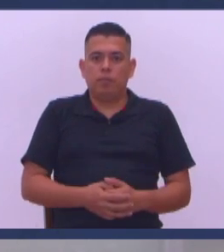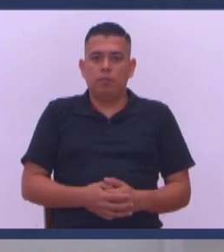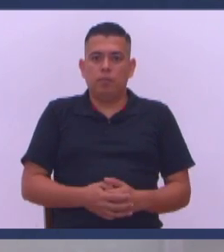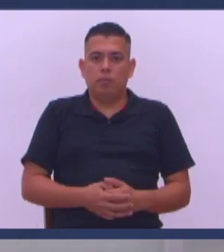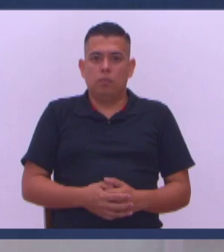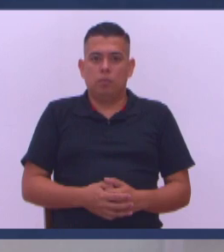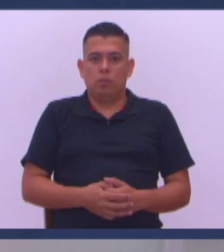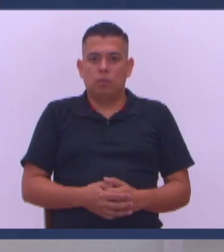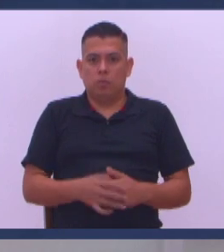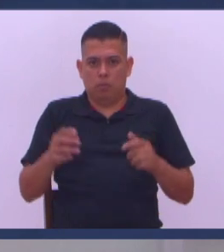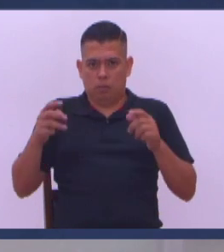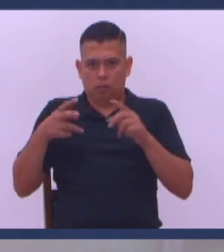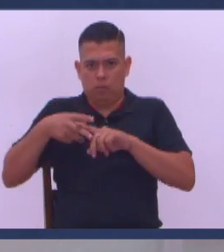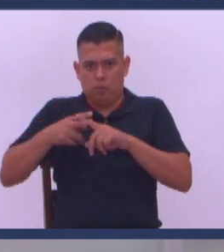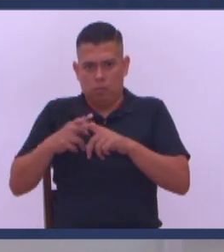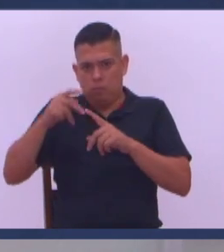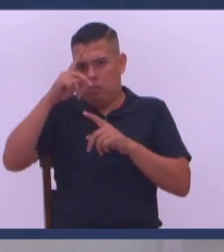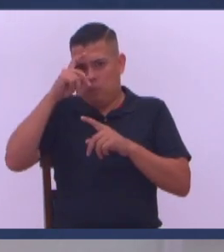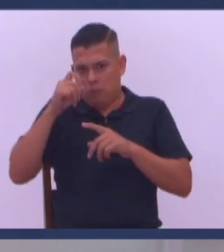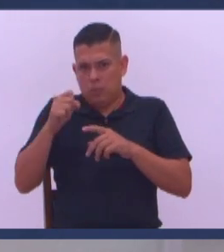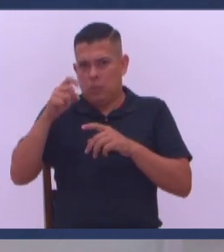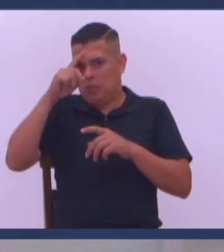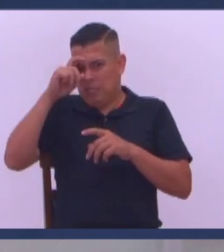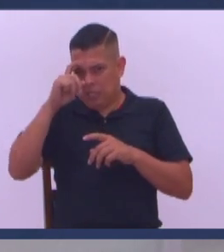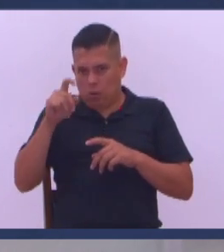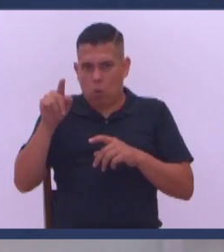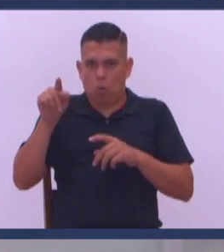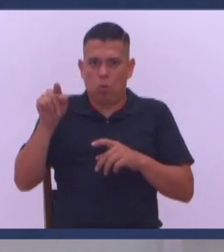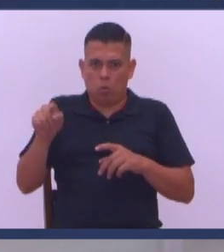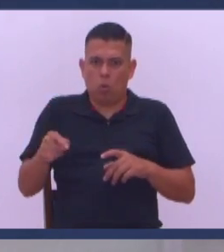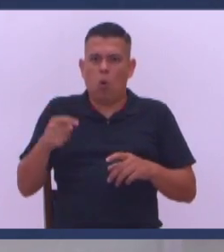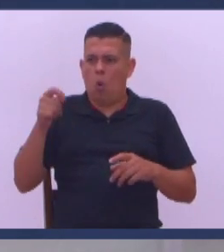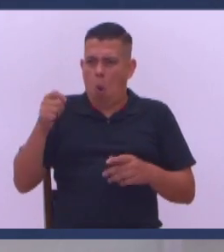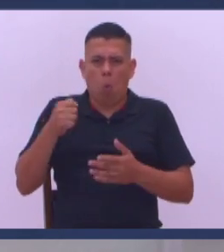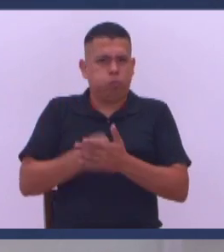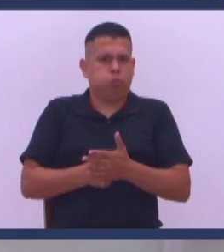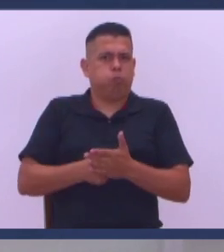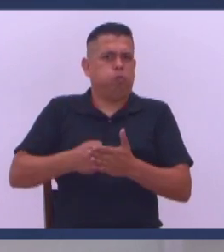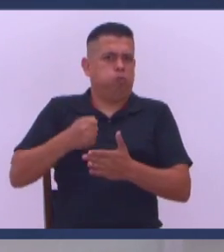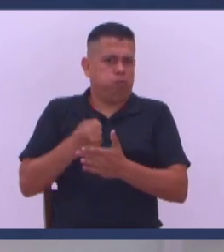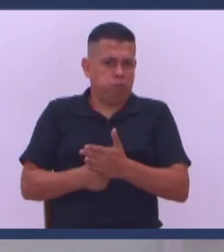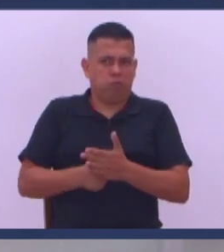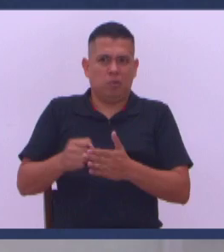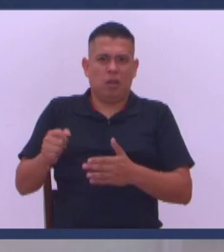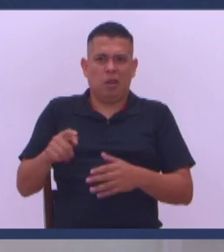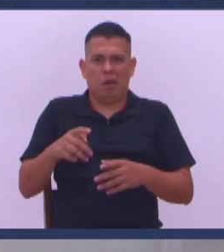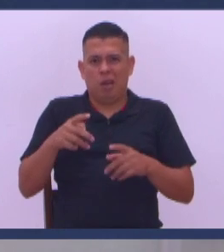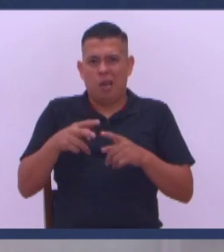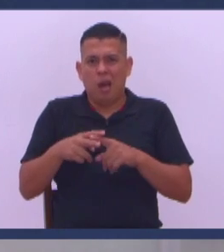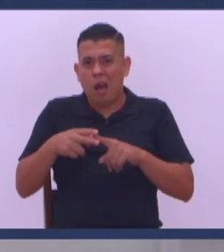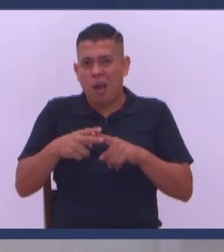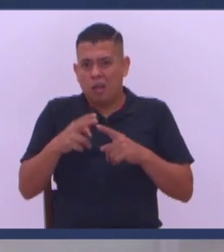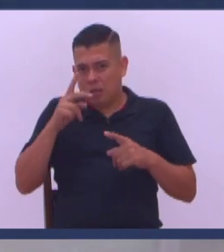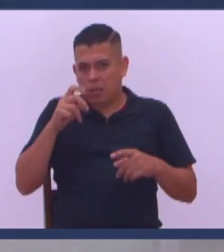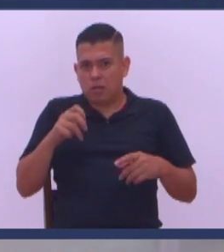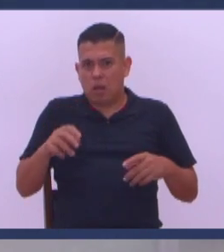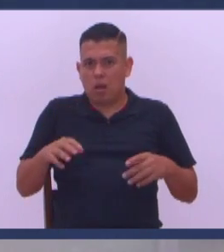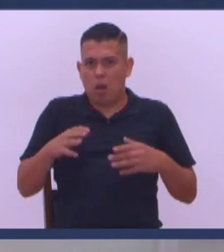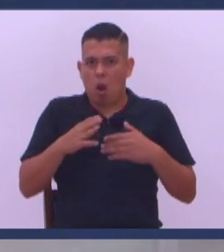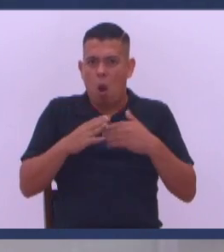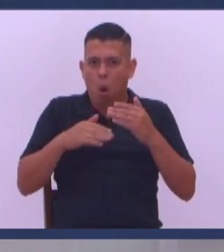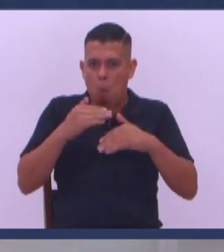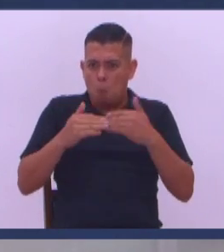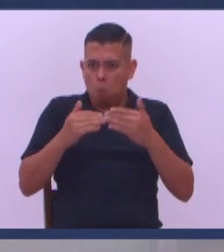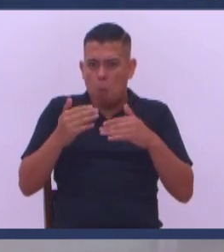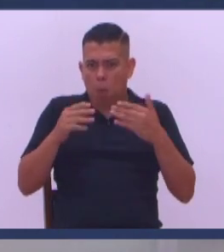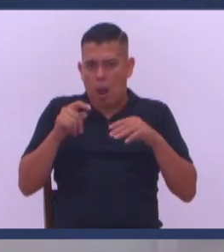Y un hermano De mantenimiento De los que trabajan Ese no quiero decir La palabra Pero le hacen duro No anda con cosas De que mira Ah que no tengo papel Para